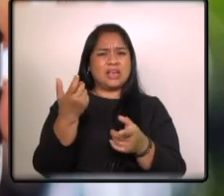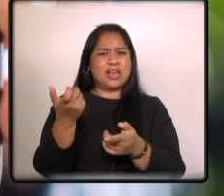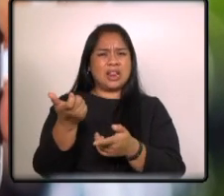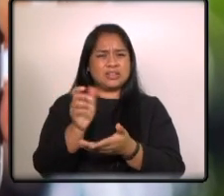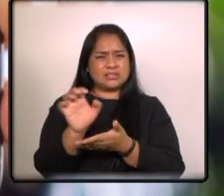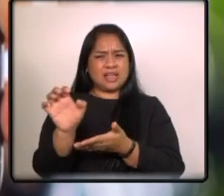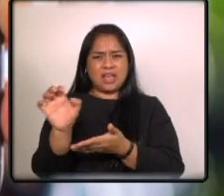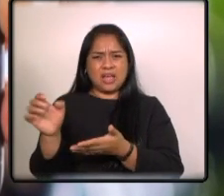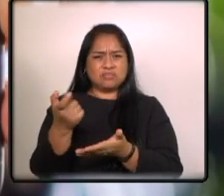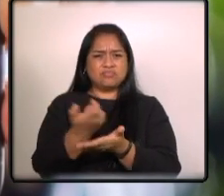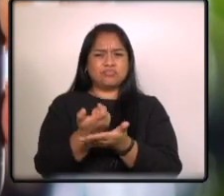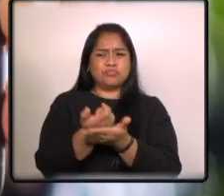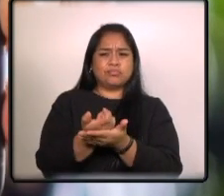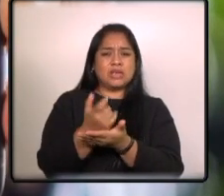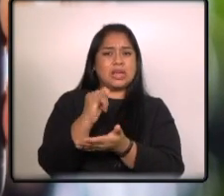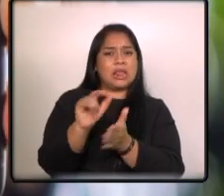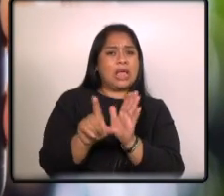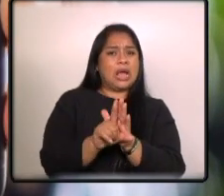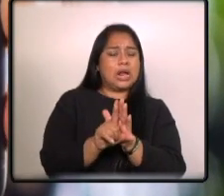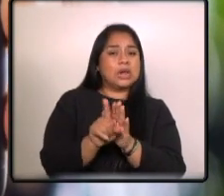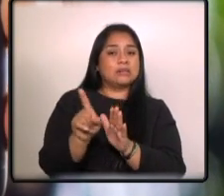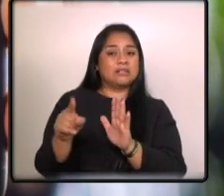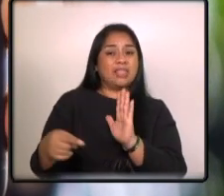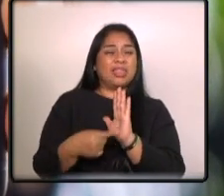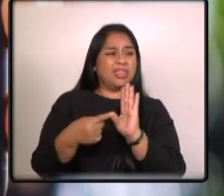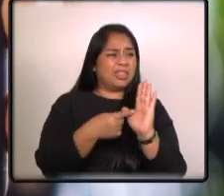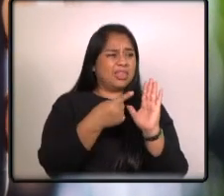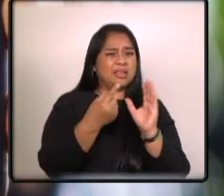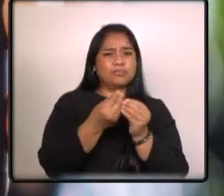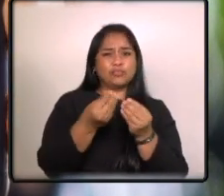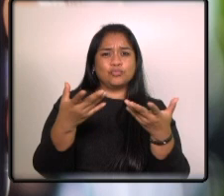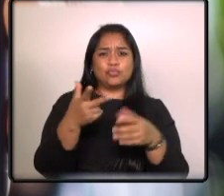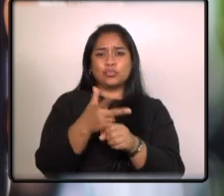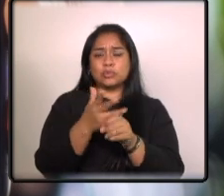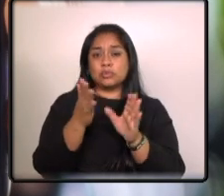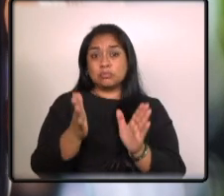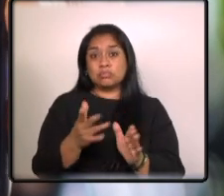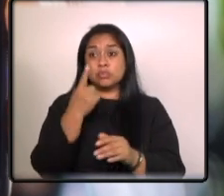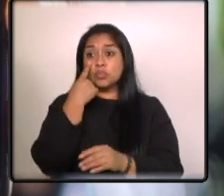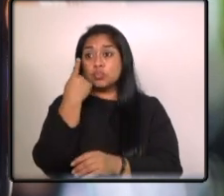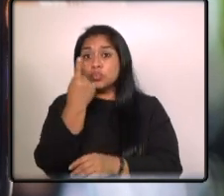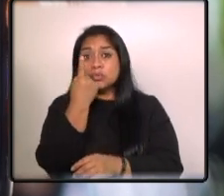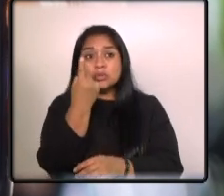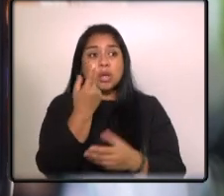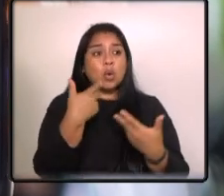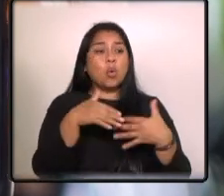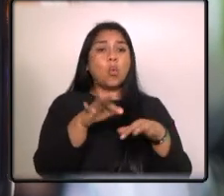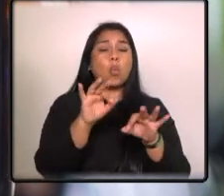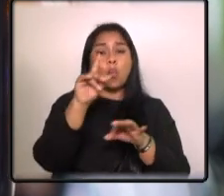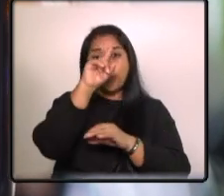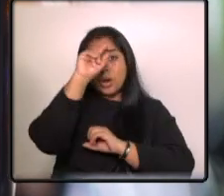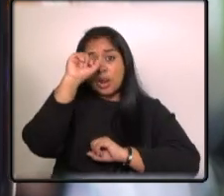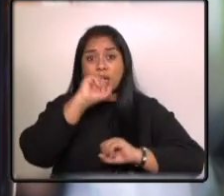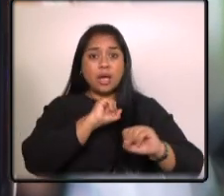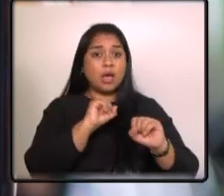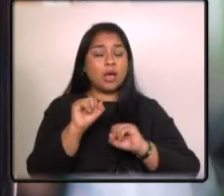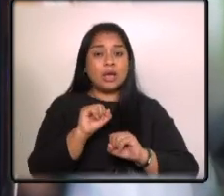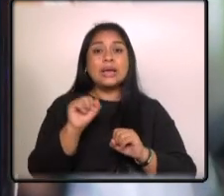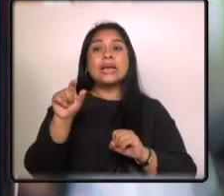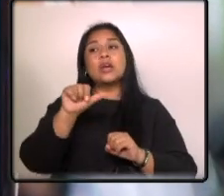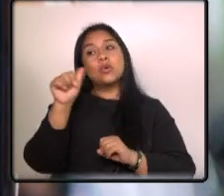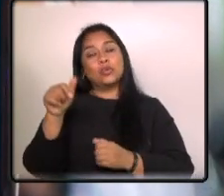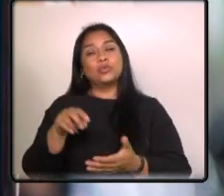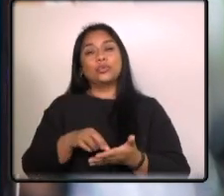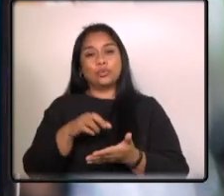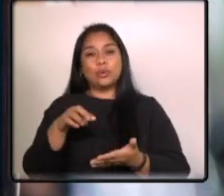de carácter ilegal que afecta a tantos guatemaltecos que buscan oportunidades laborales en el